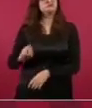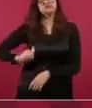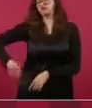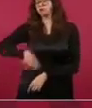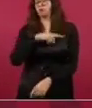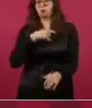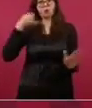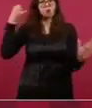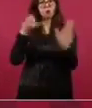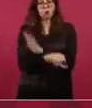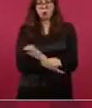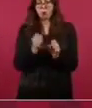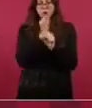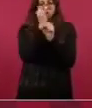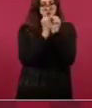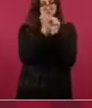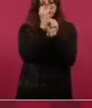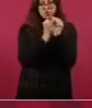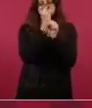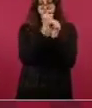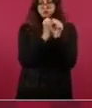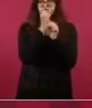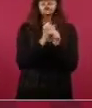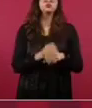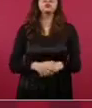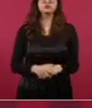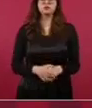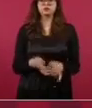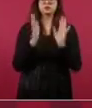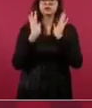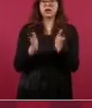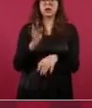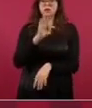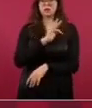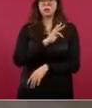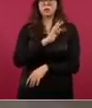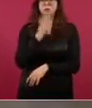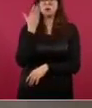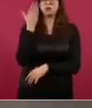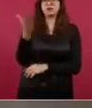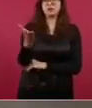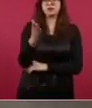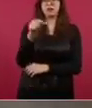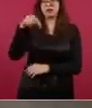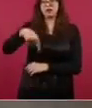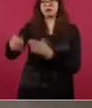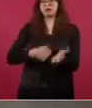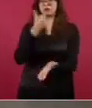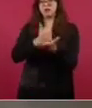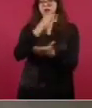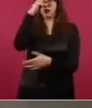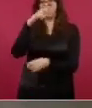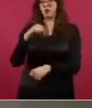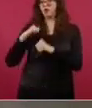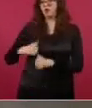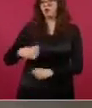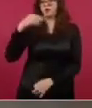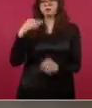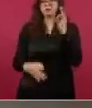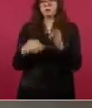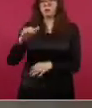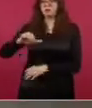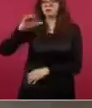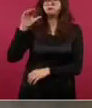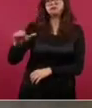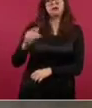le estamos pidiendo a la Fiscalía de la Ciudad de México, pero